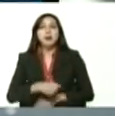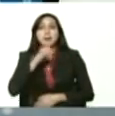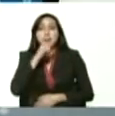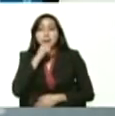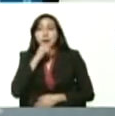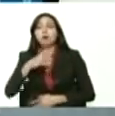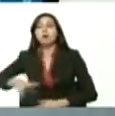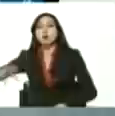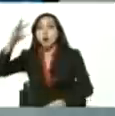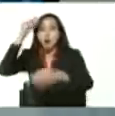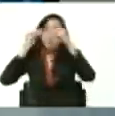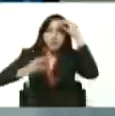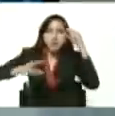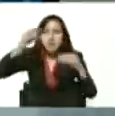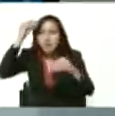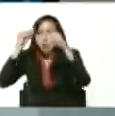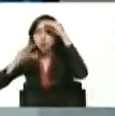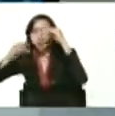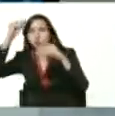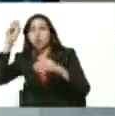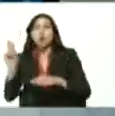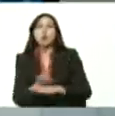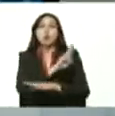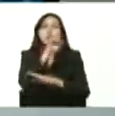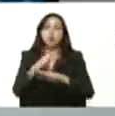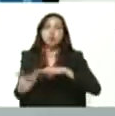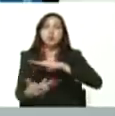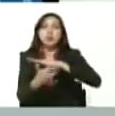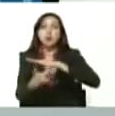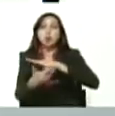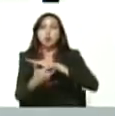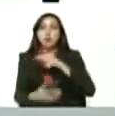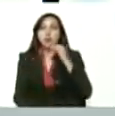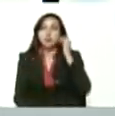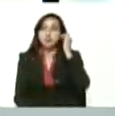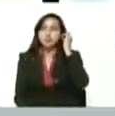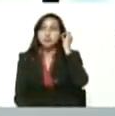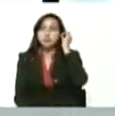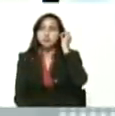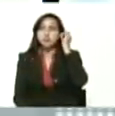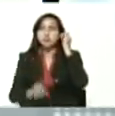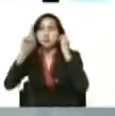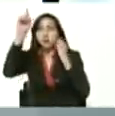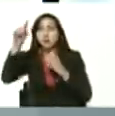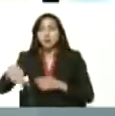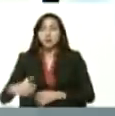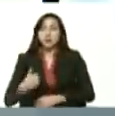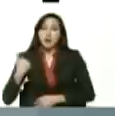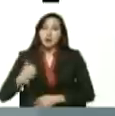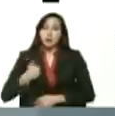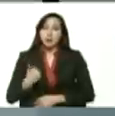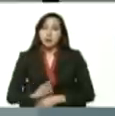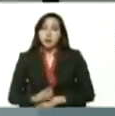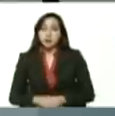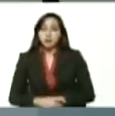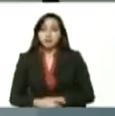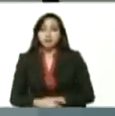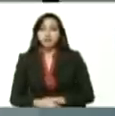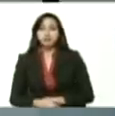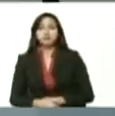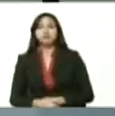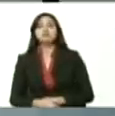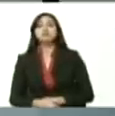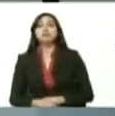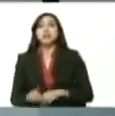familiarizando también con el uso de esta tecnología, adicionalmente y aprovechando el sexto vértice de la